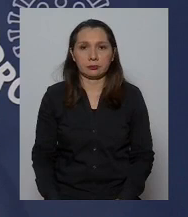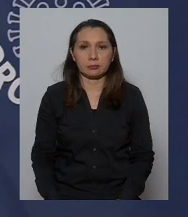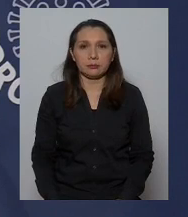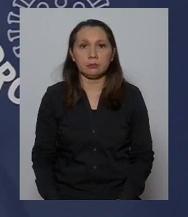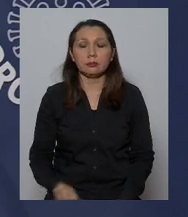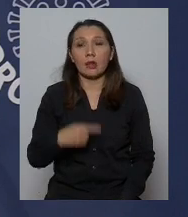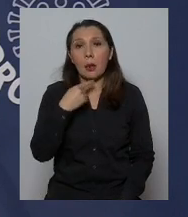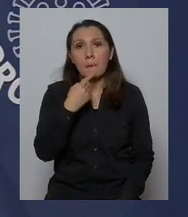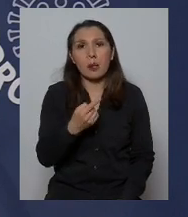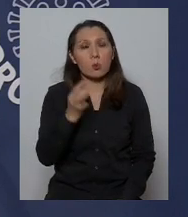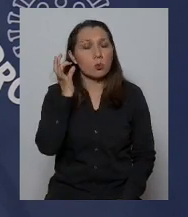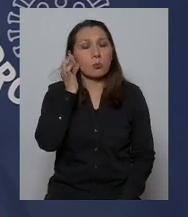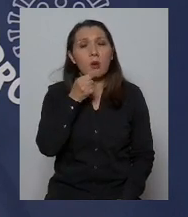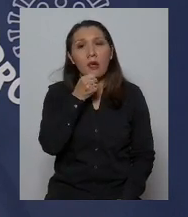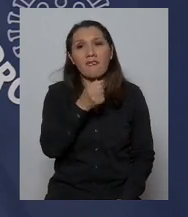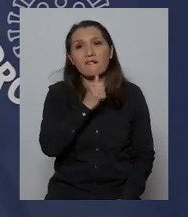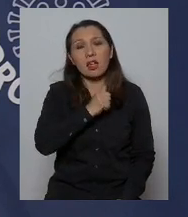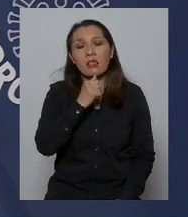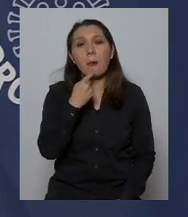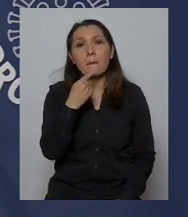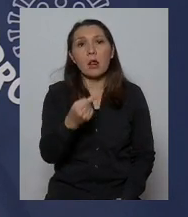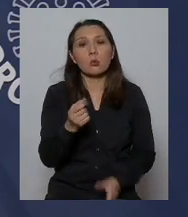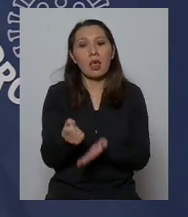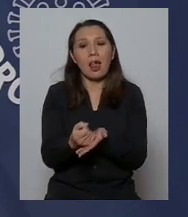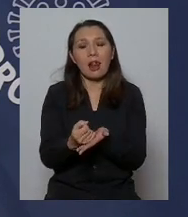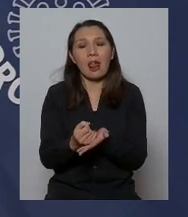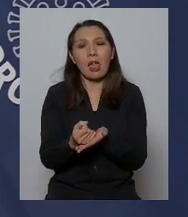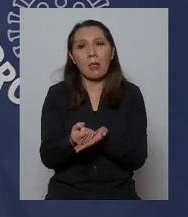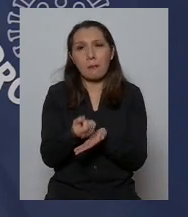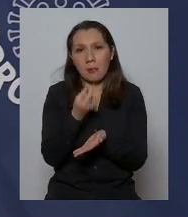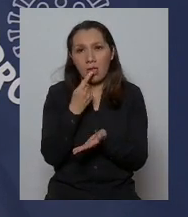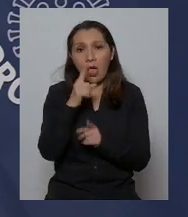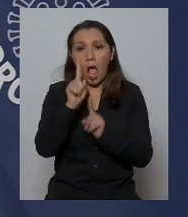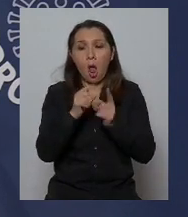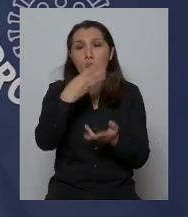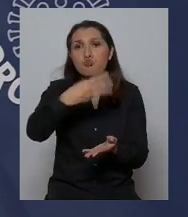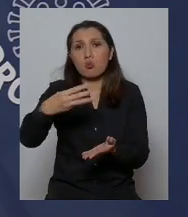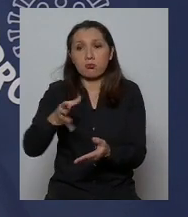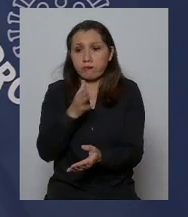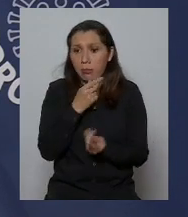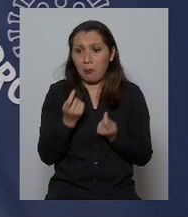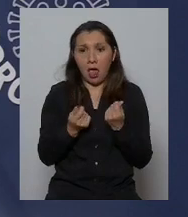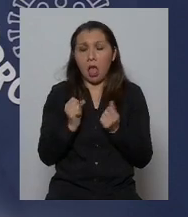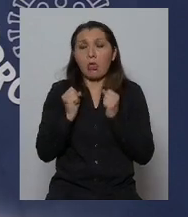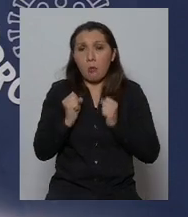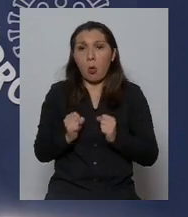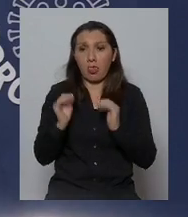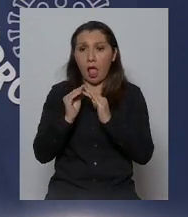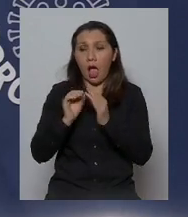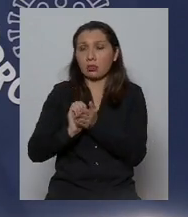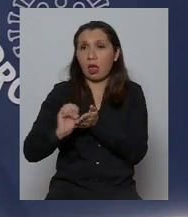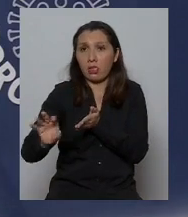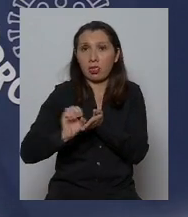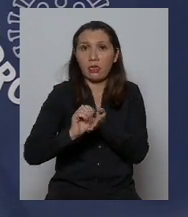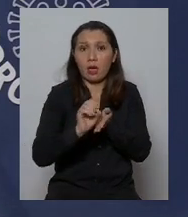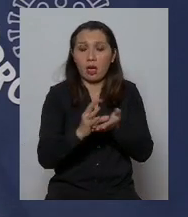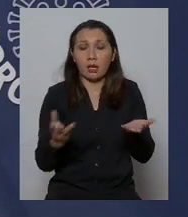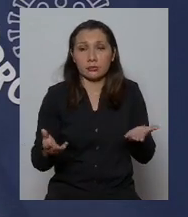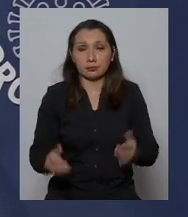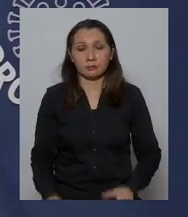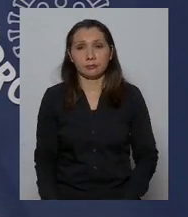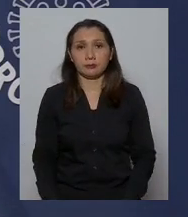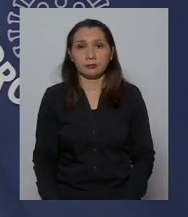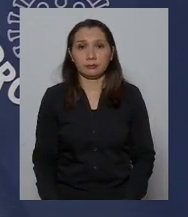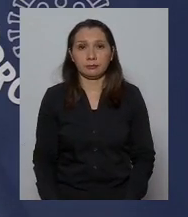ministro faltó la pregunta de los medicamentos que hay municipios que dicen que no tienen los recursos necesarios para poder entregarlos a domicilio